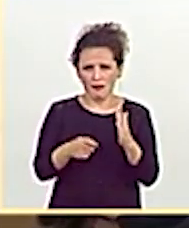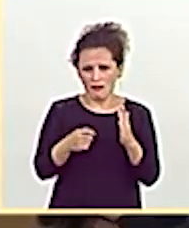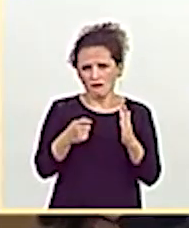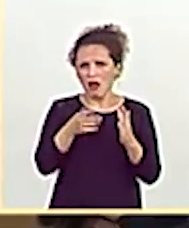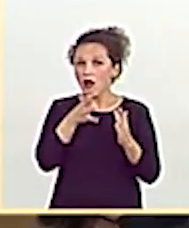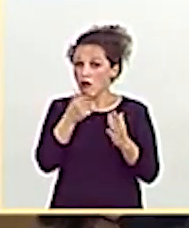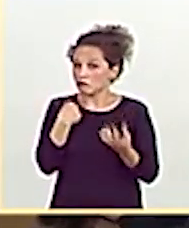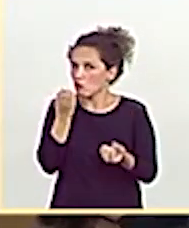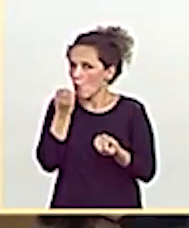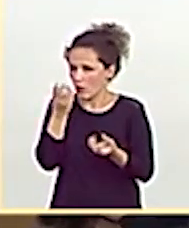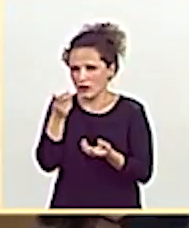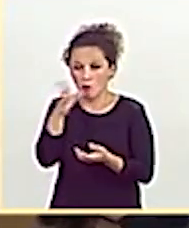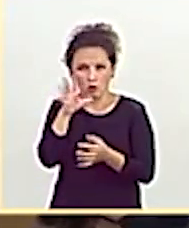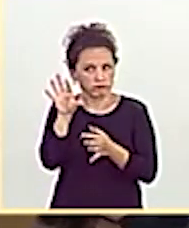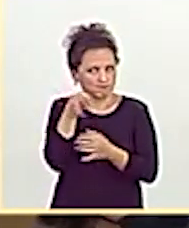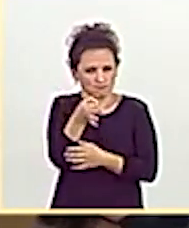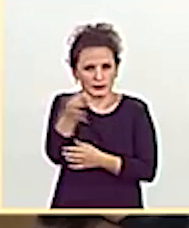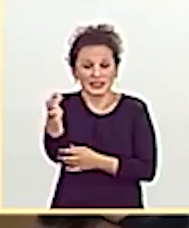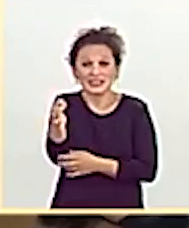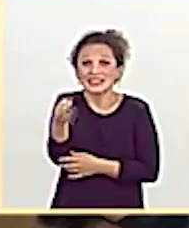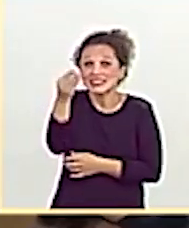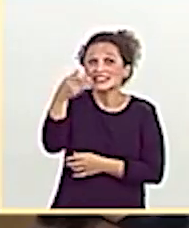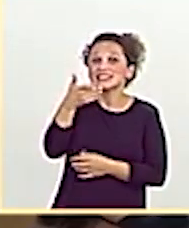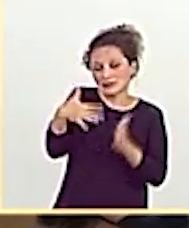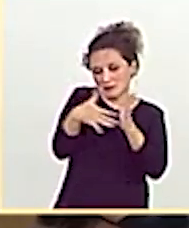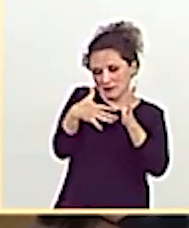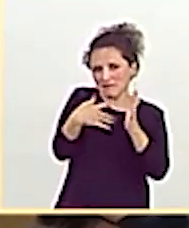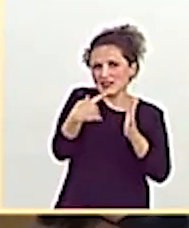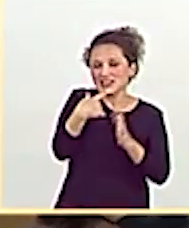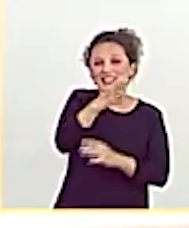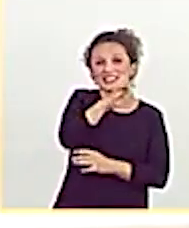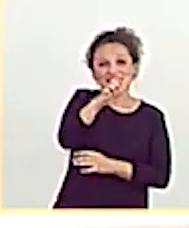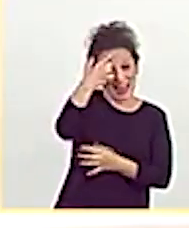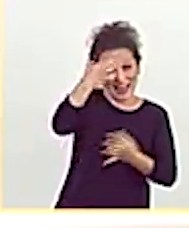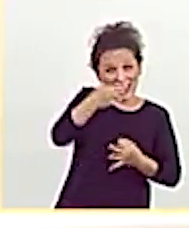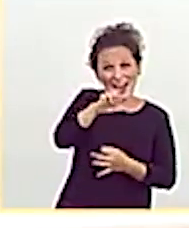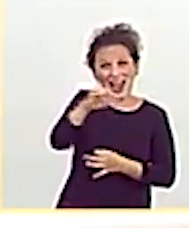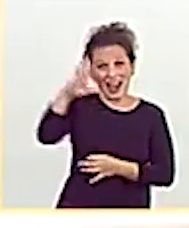al pelo. Se cree el ladrón que son todos de su condición.